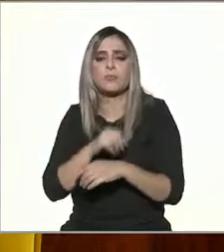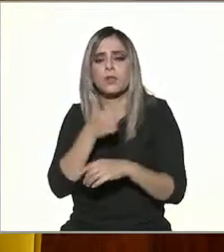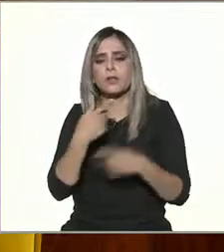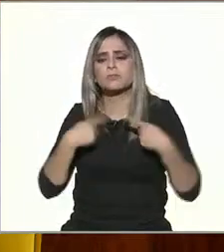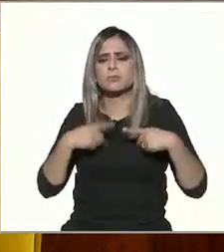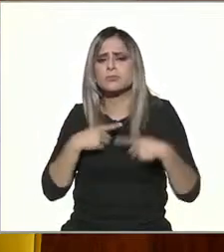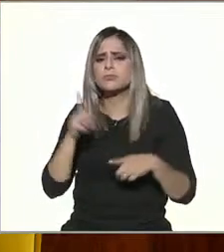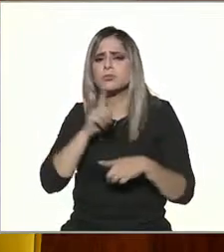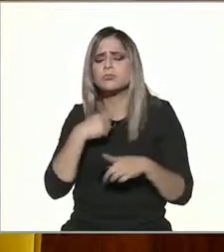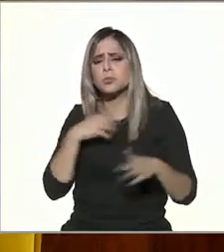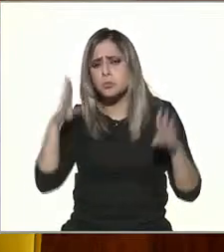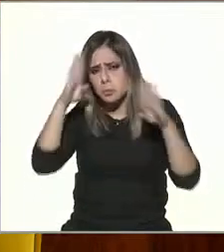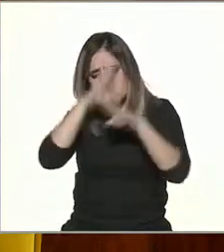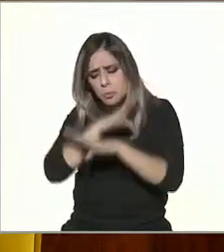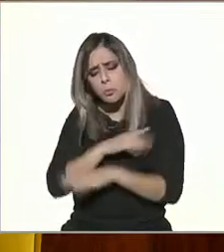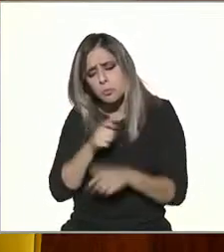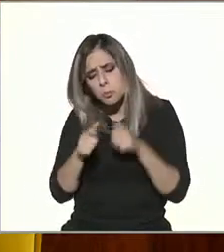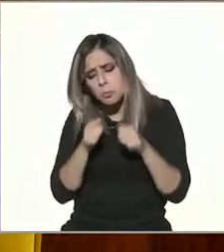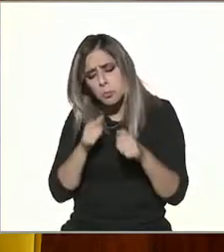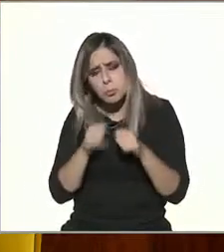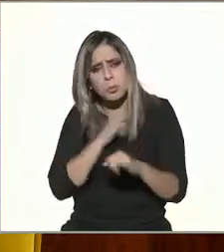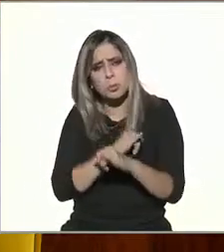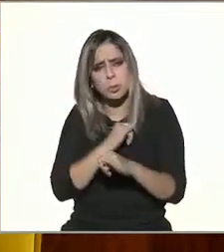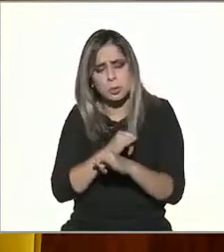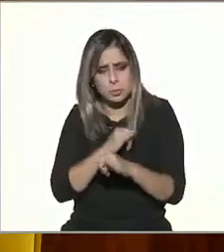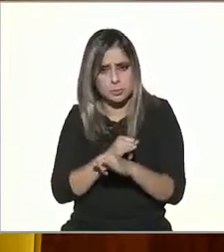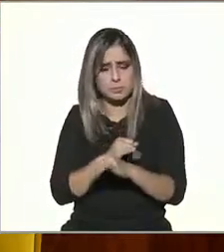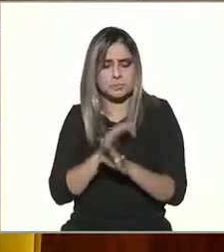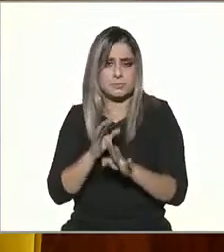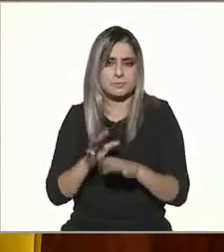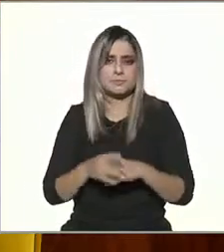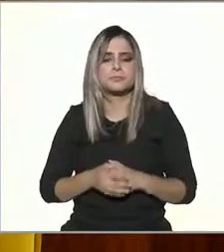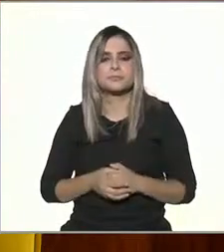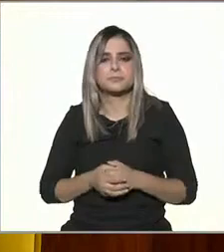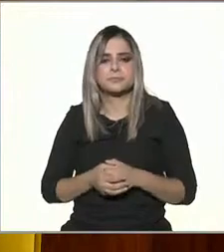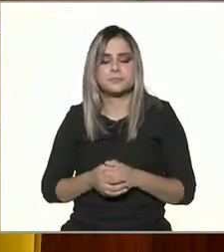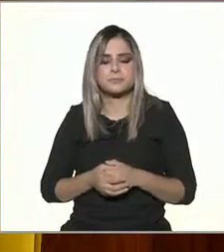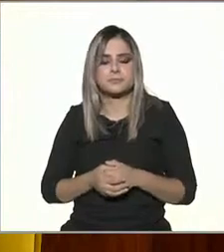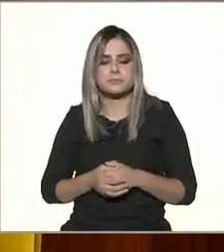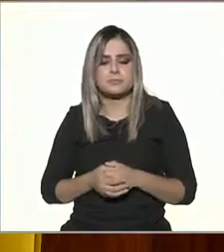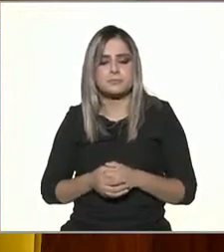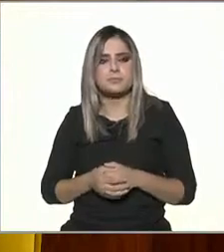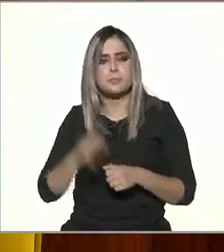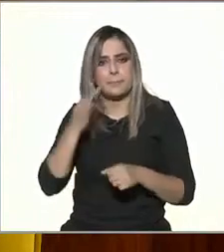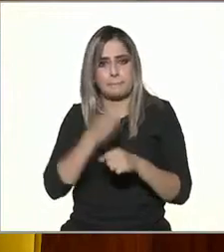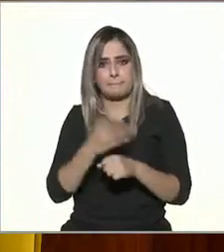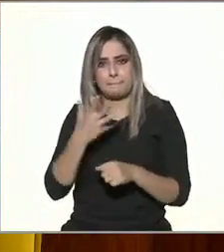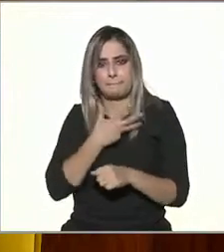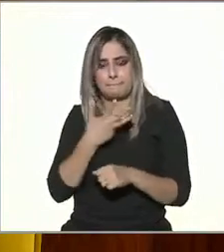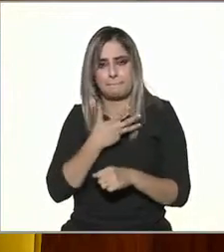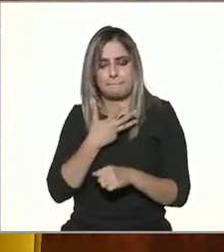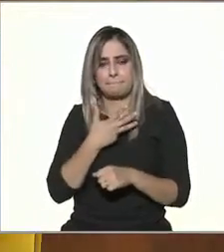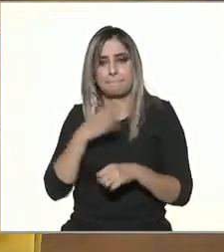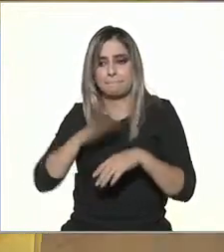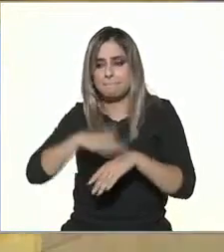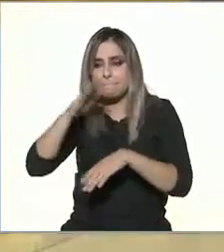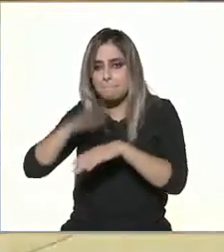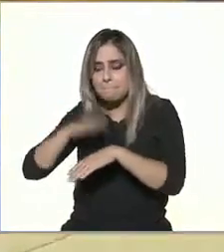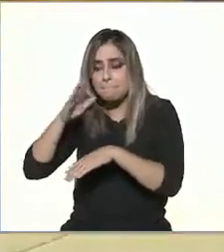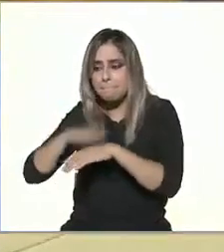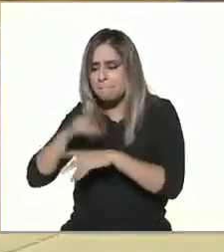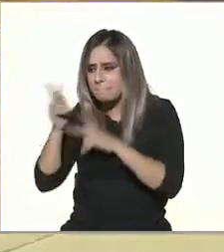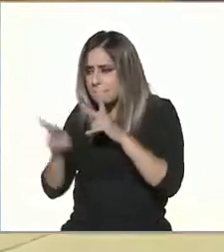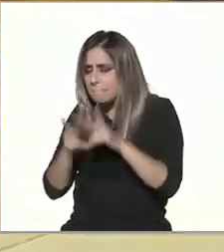anda alrededor del 90%. Una de las cosas que obviamente ha ido creciendo es para apoyar la